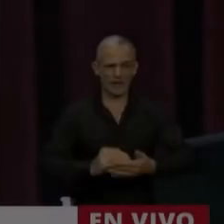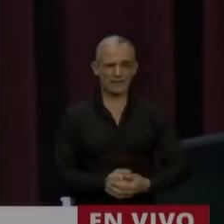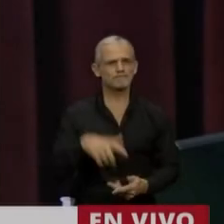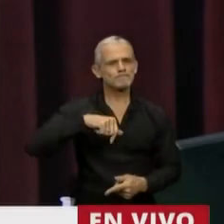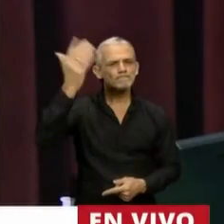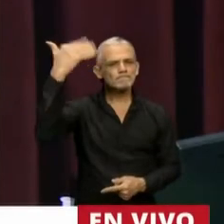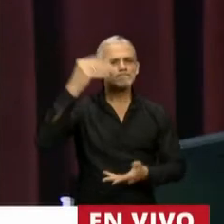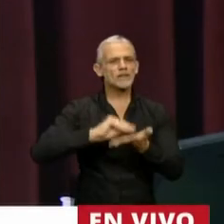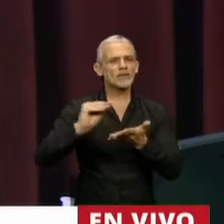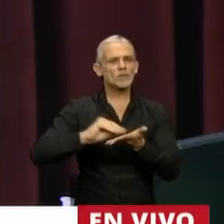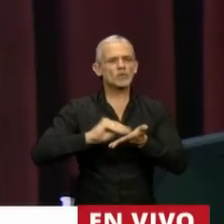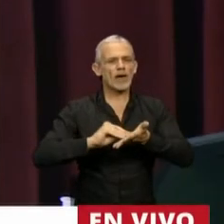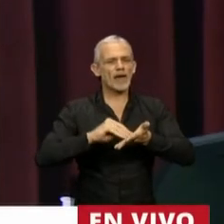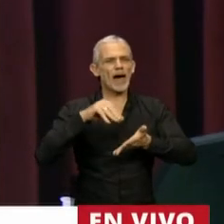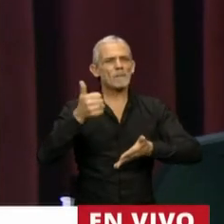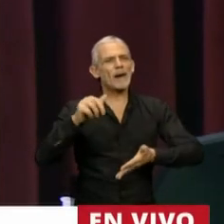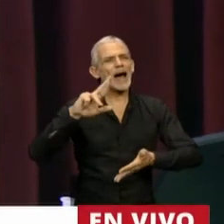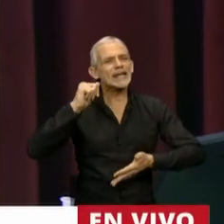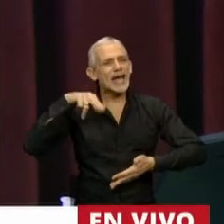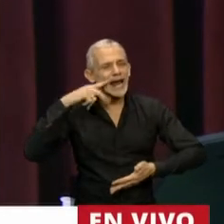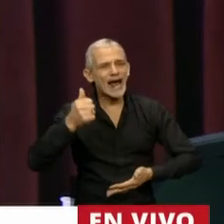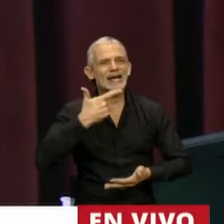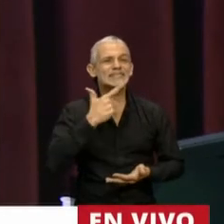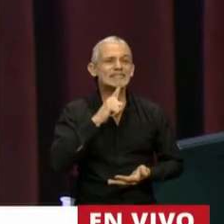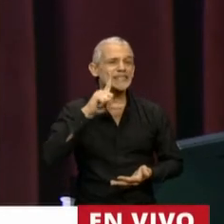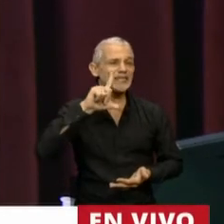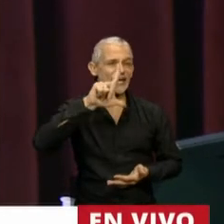Tiene la palabra la diputada Mariana Stilman.